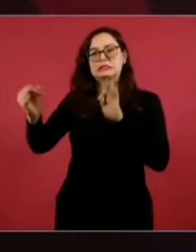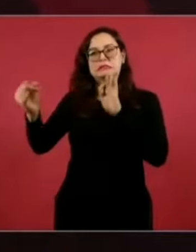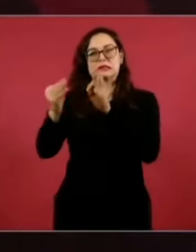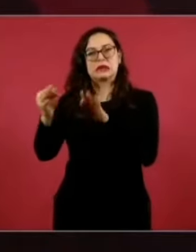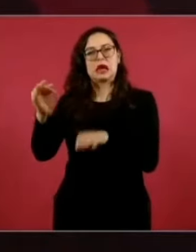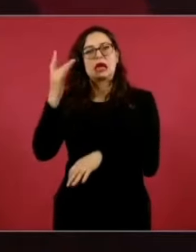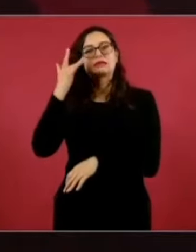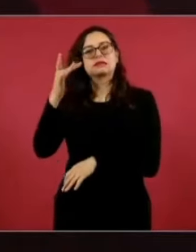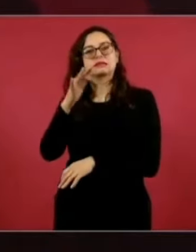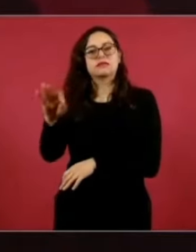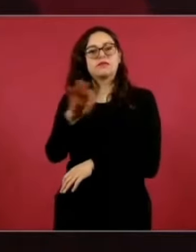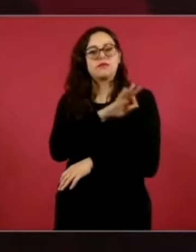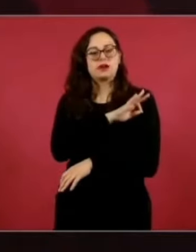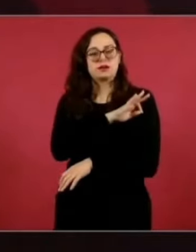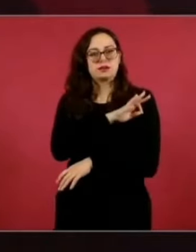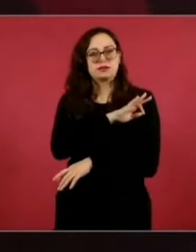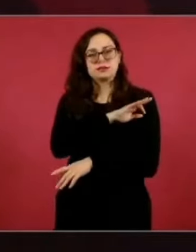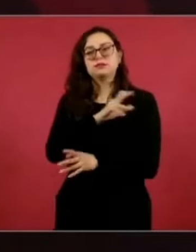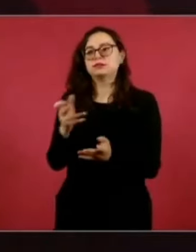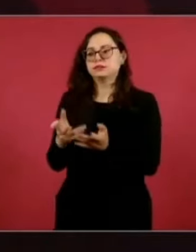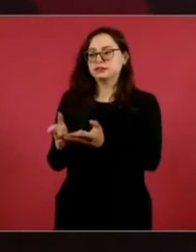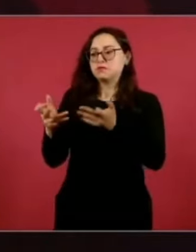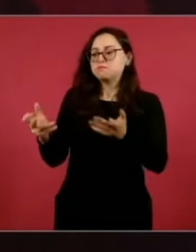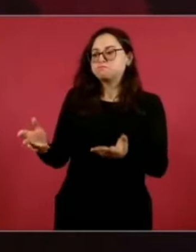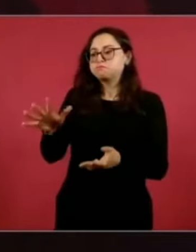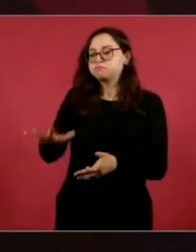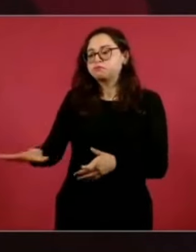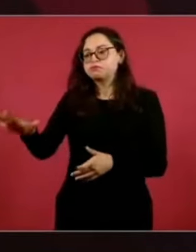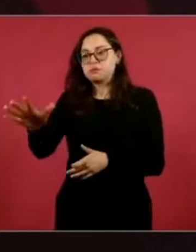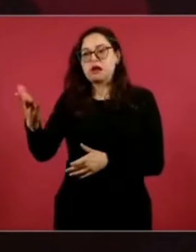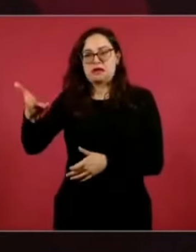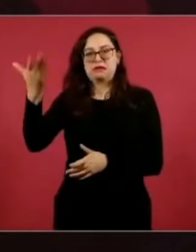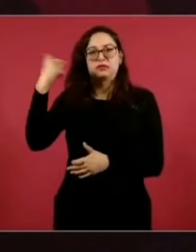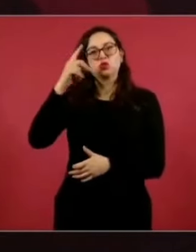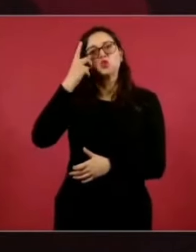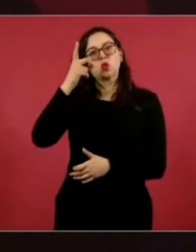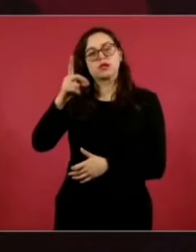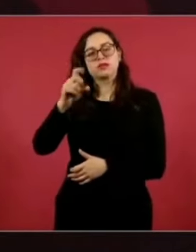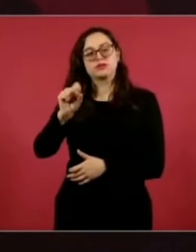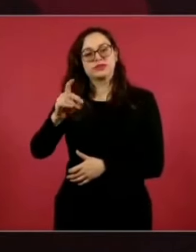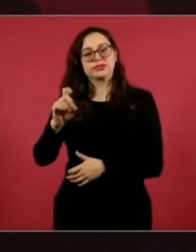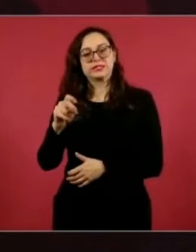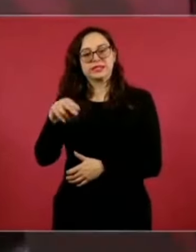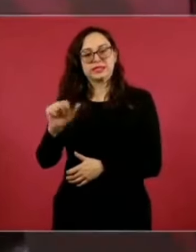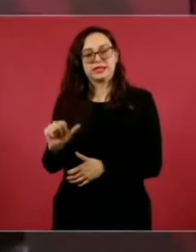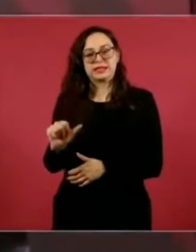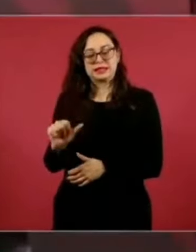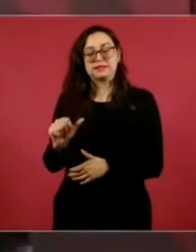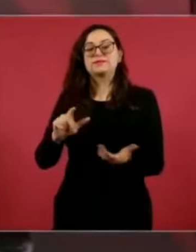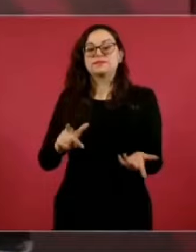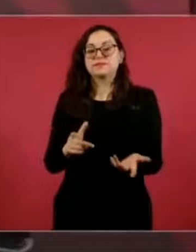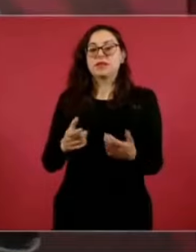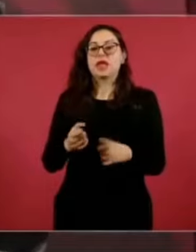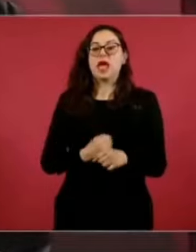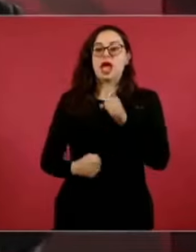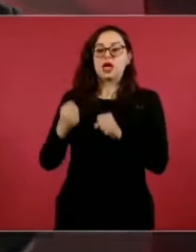era de la Secretaría de Defensa. Cuando llegamos